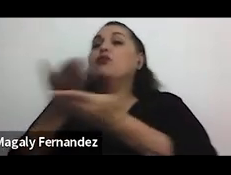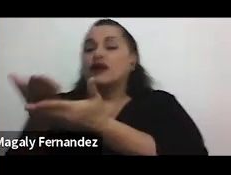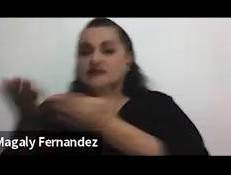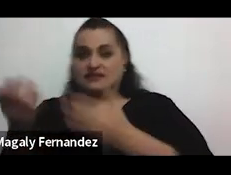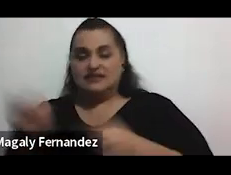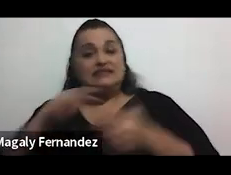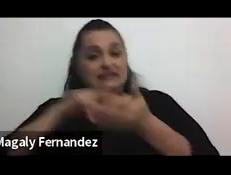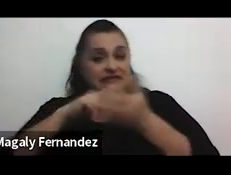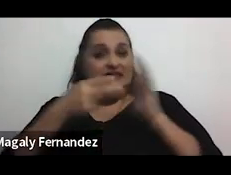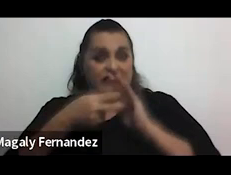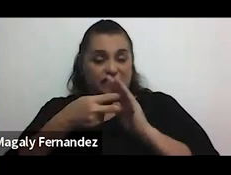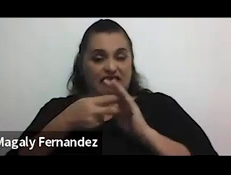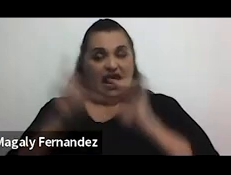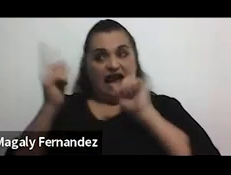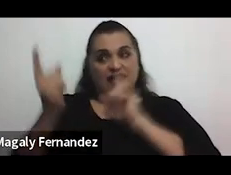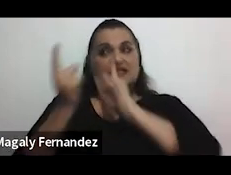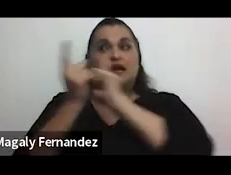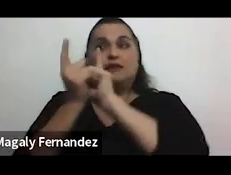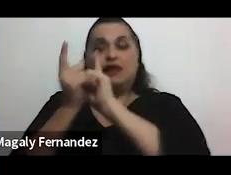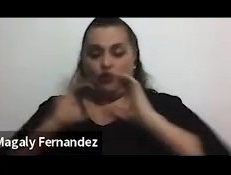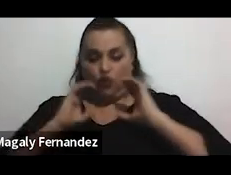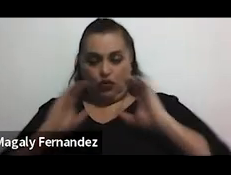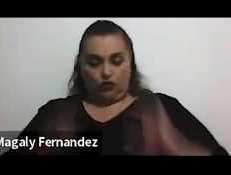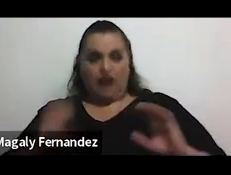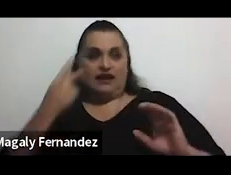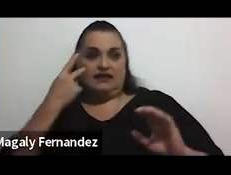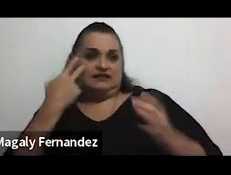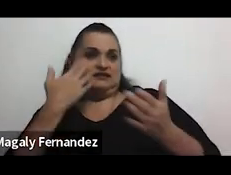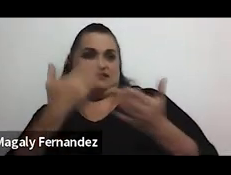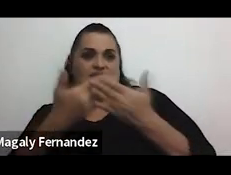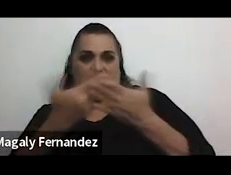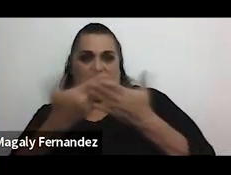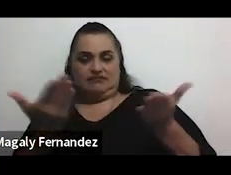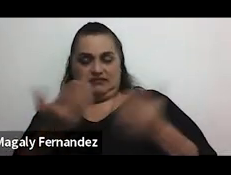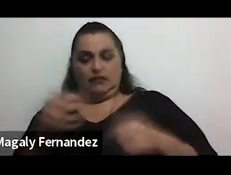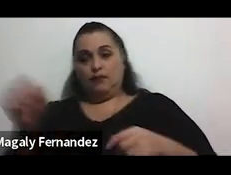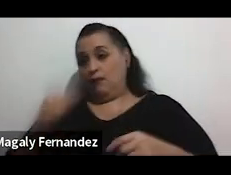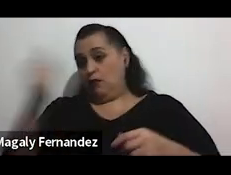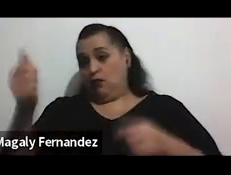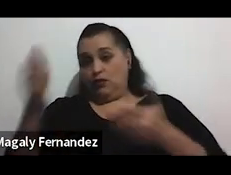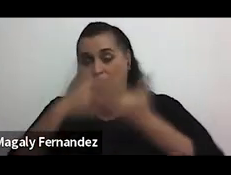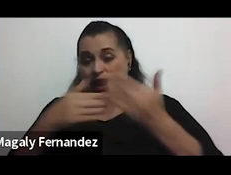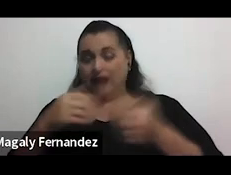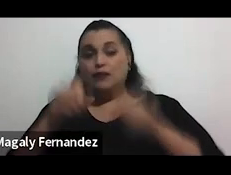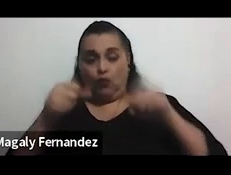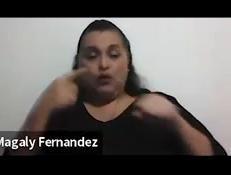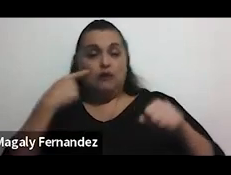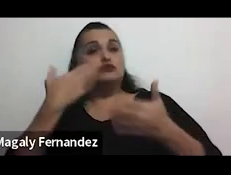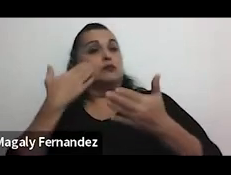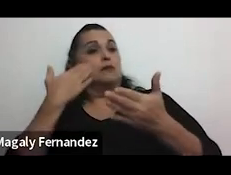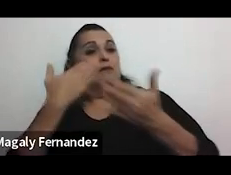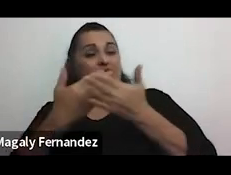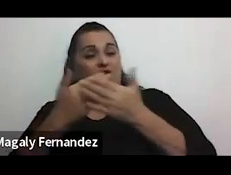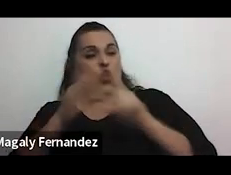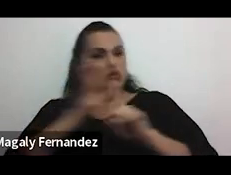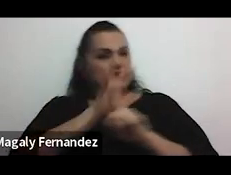implican un acercamiento corporal más evidente y por otro lado también podríamos evidenciar que hay hostigamiento